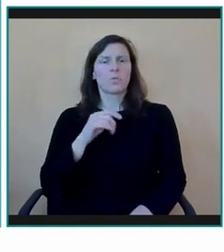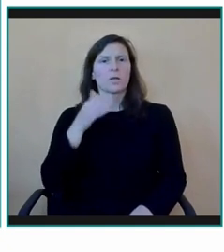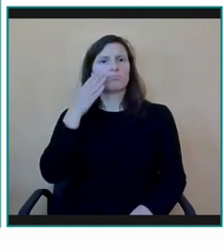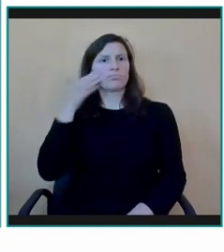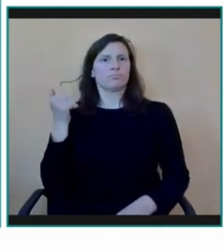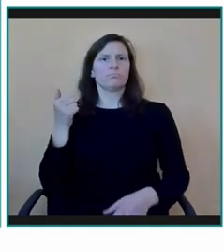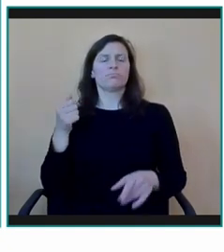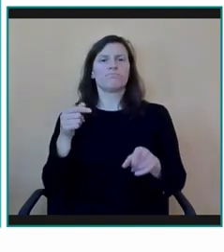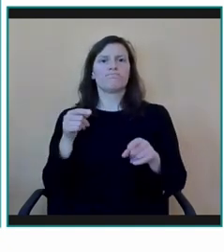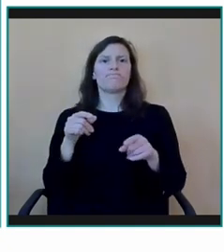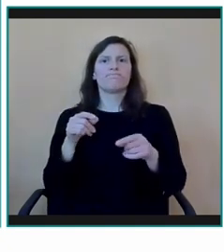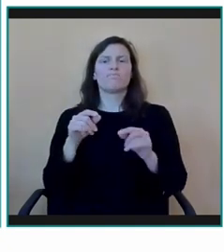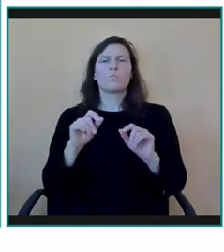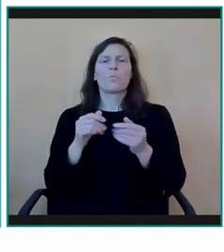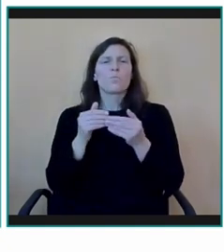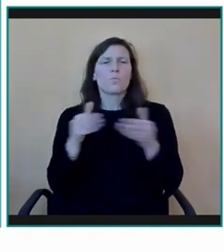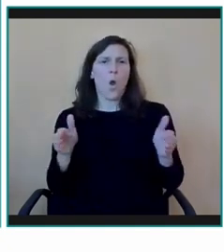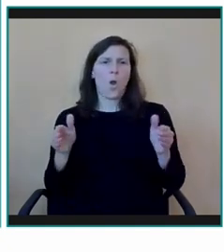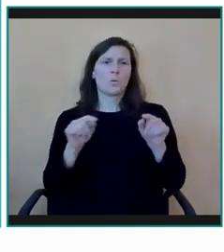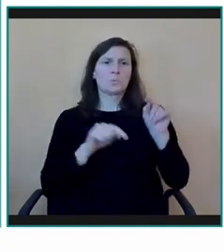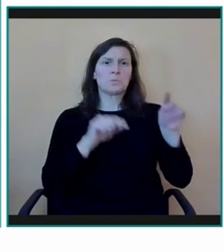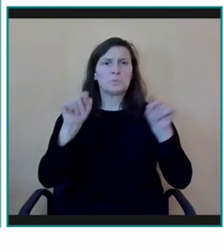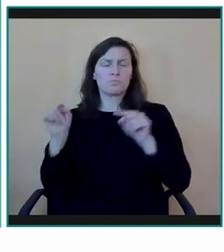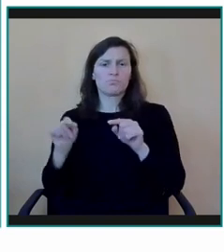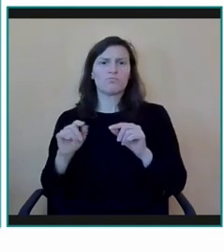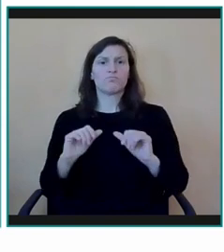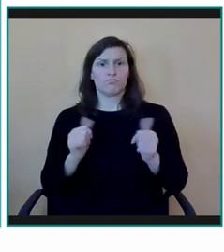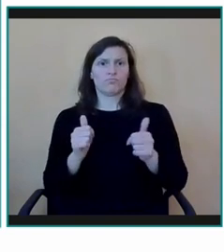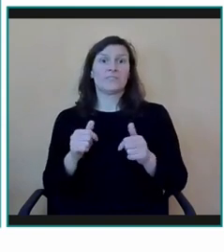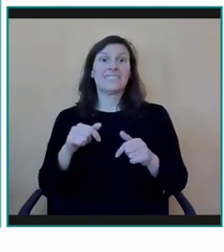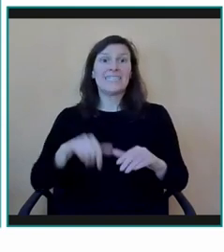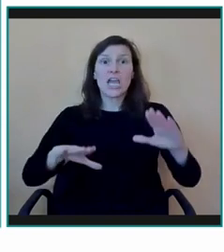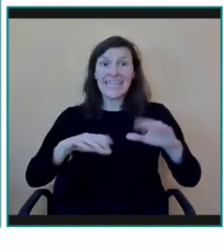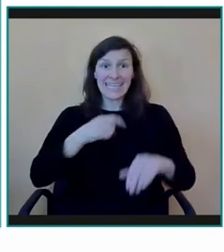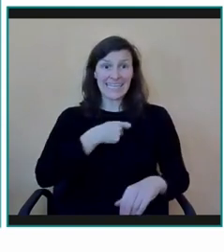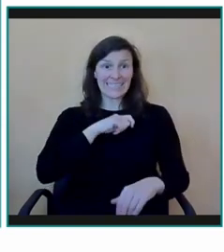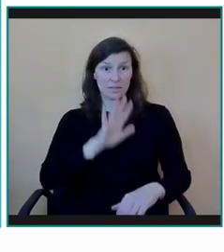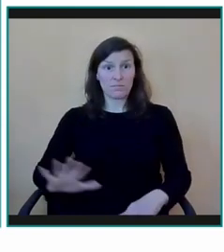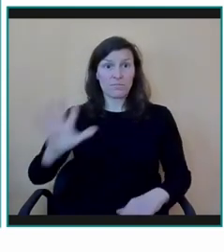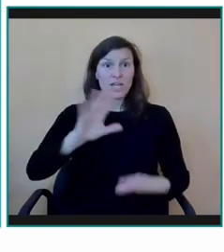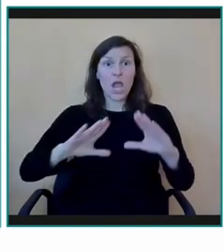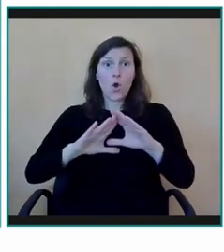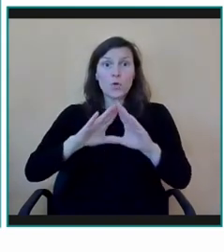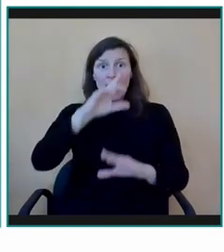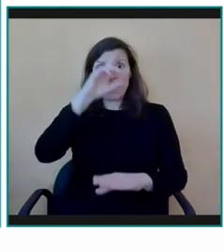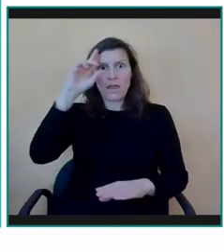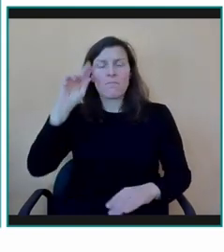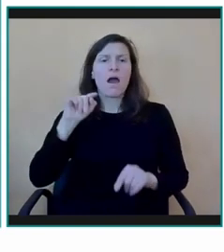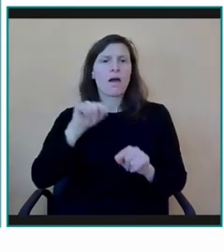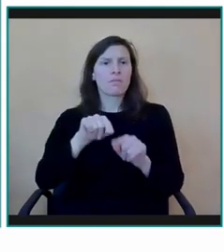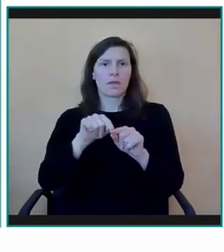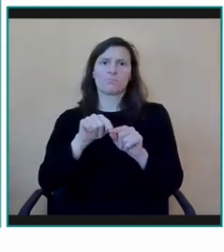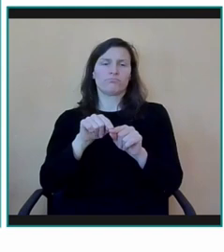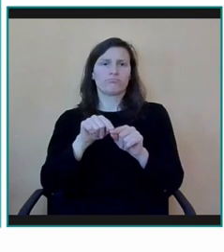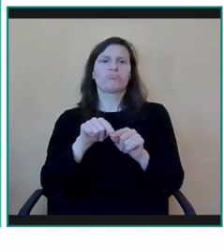en este proceso y la Comunidad de Madrid también, en particular. Todo hay que decirlo gracias al apoyo,